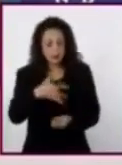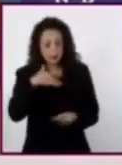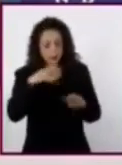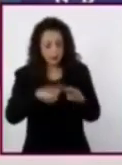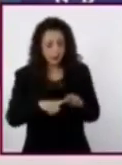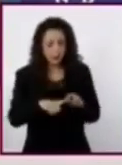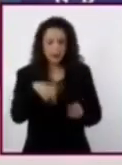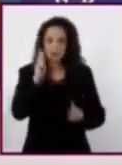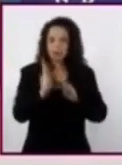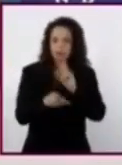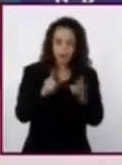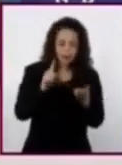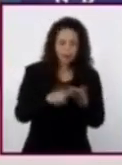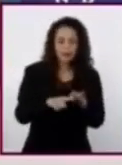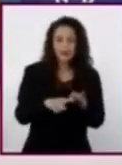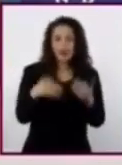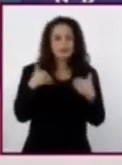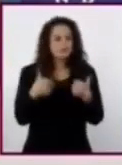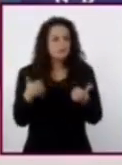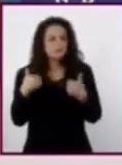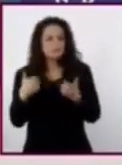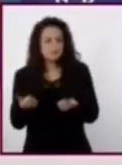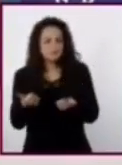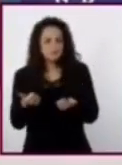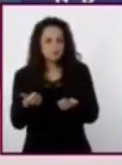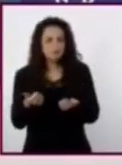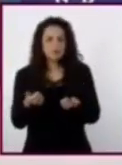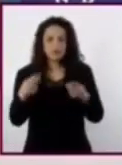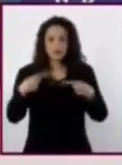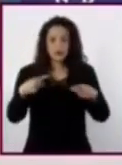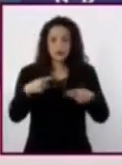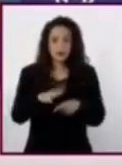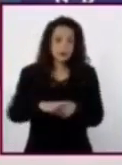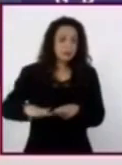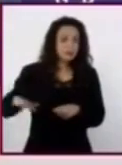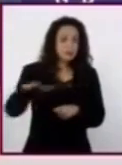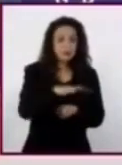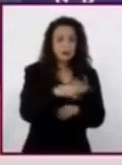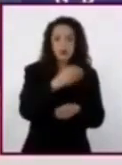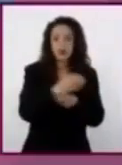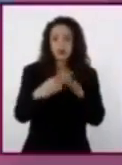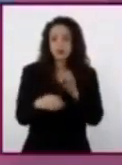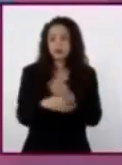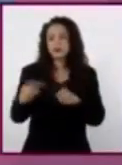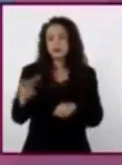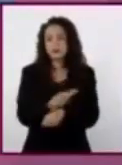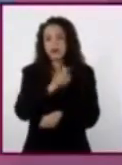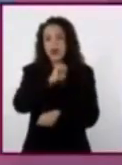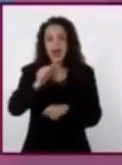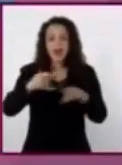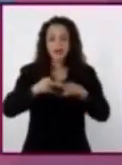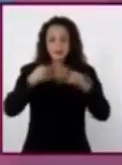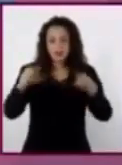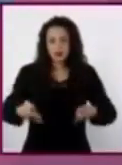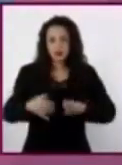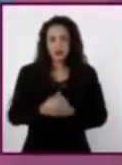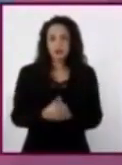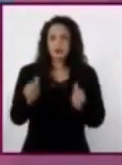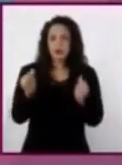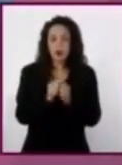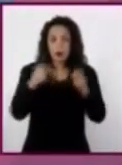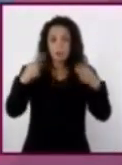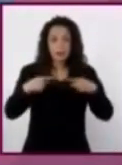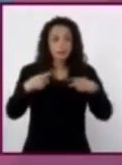contaron e interpretaron las personas los sucesos históricos. A través de los testimonios